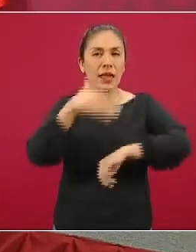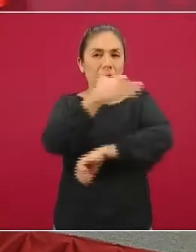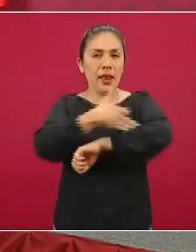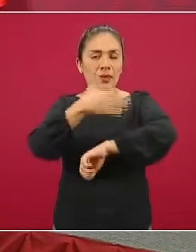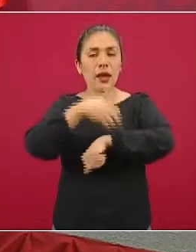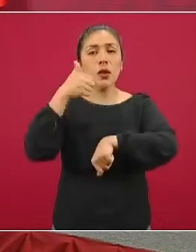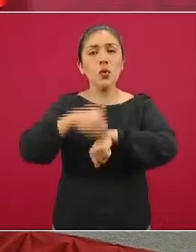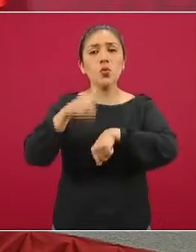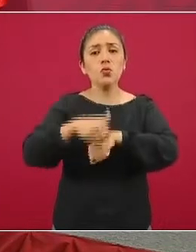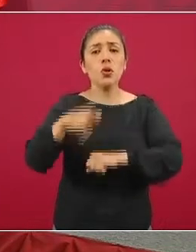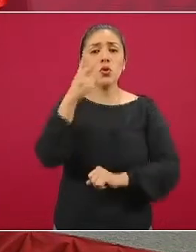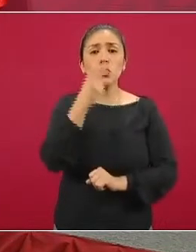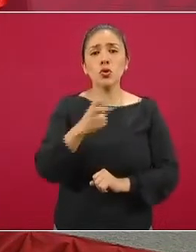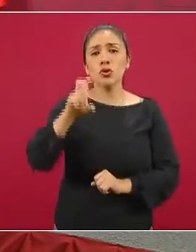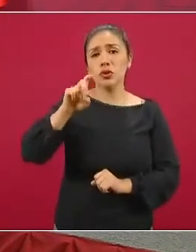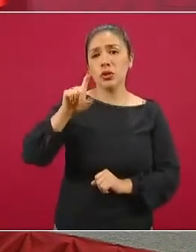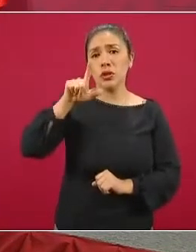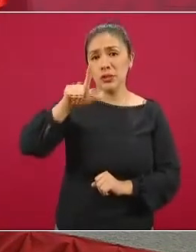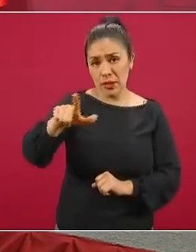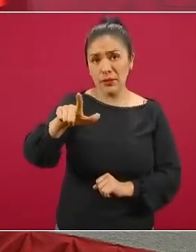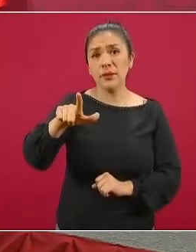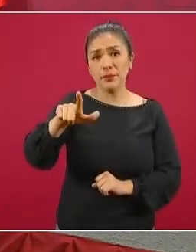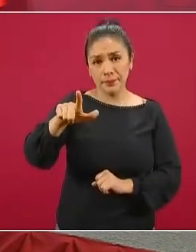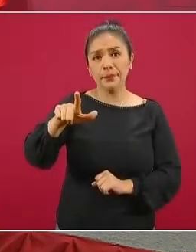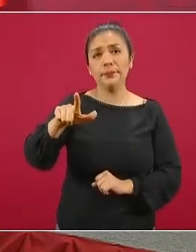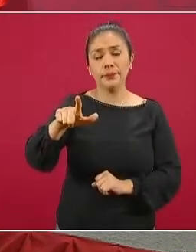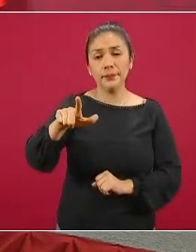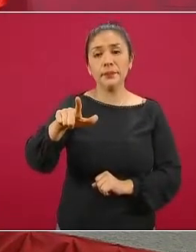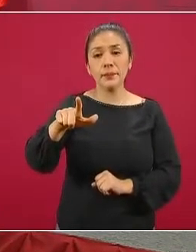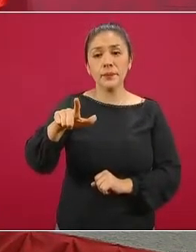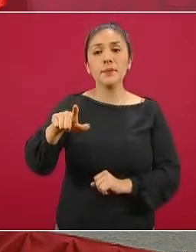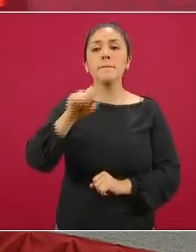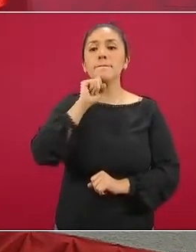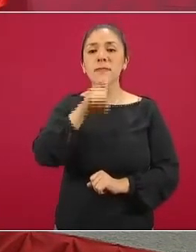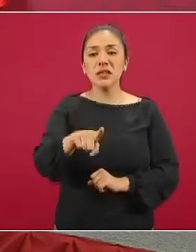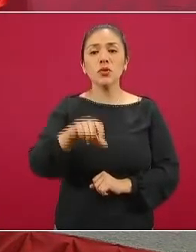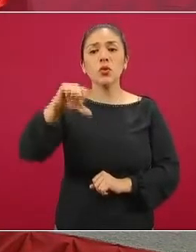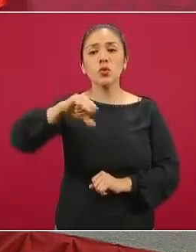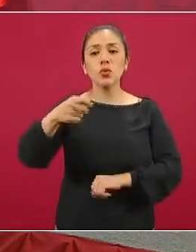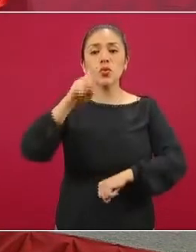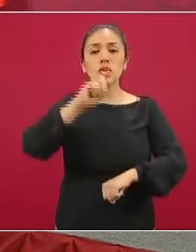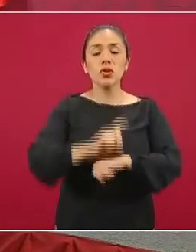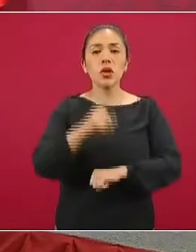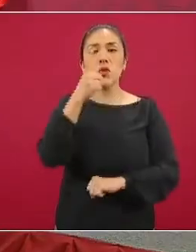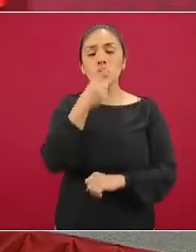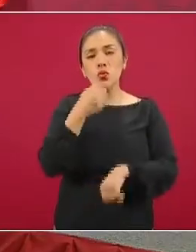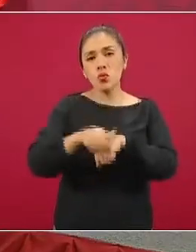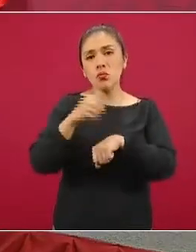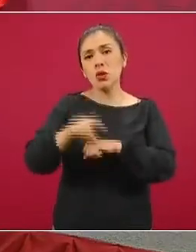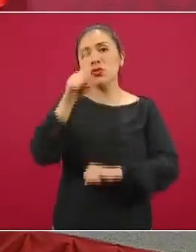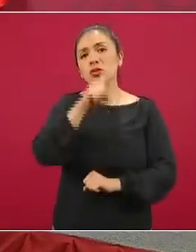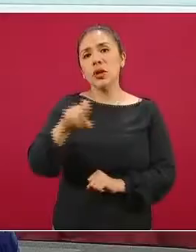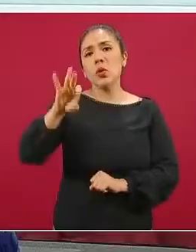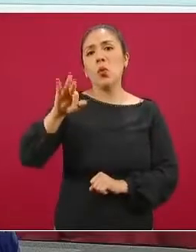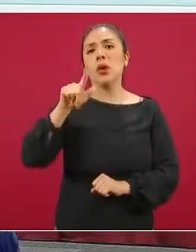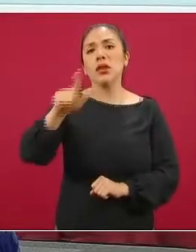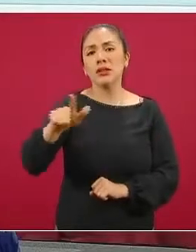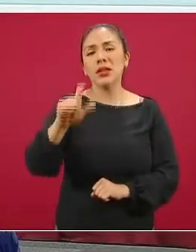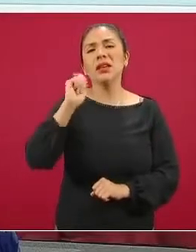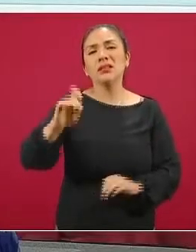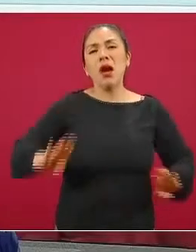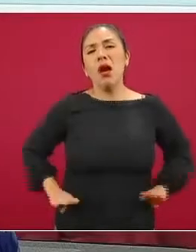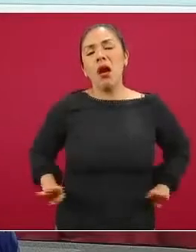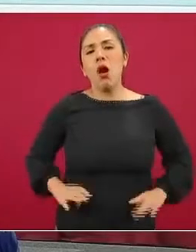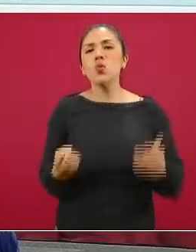237 ya, a la par del día número 147 de esta